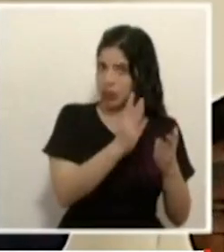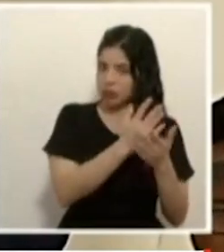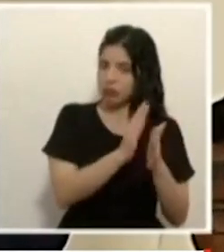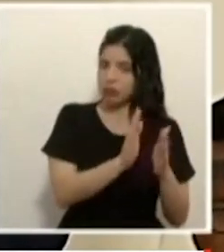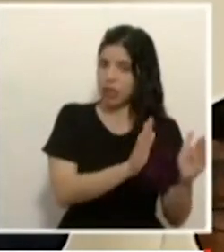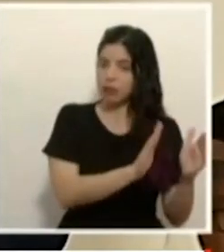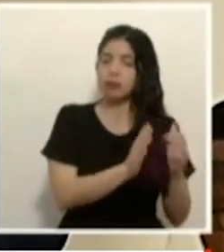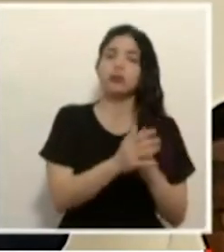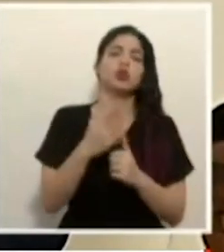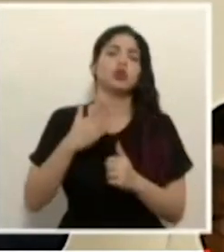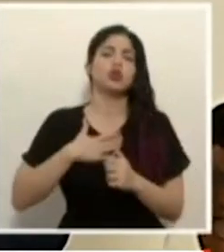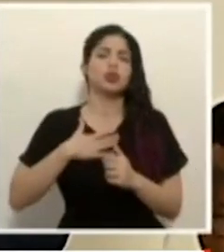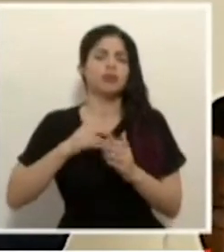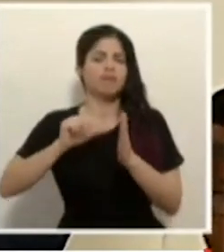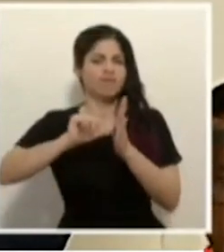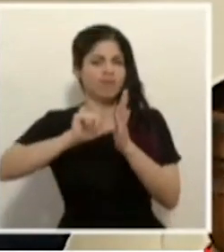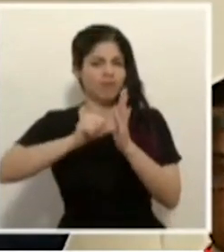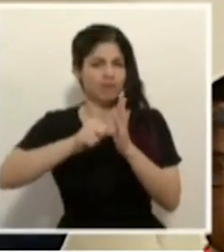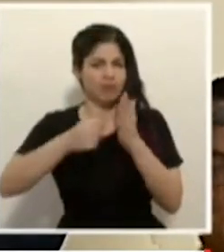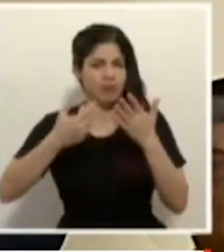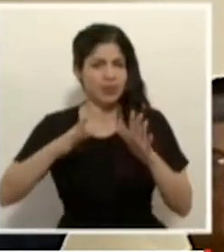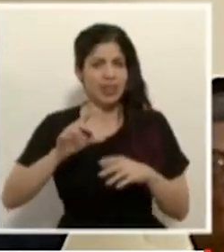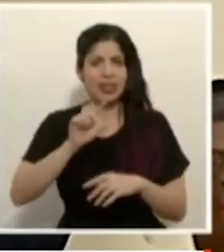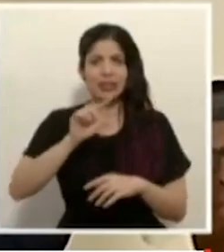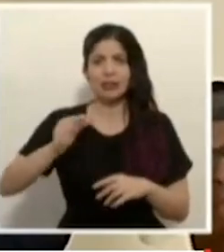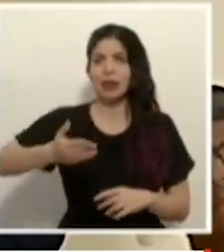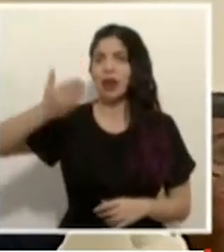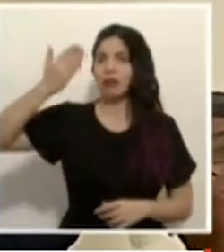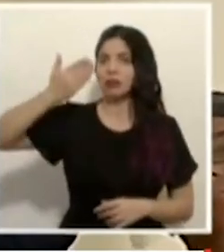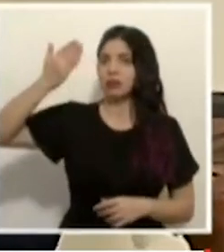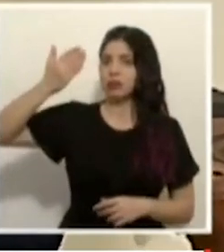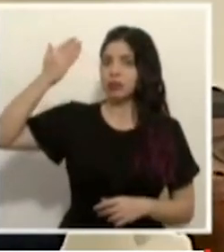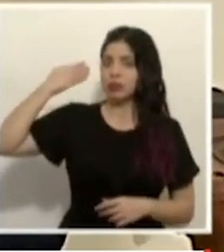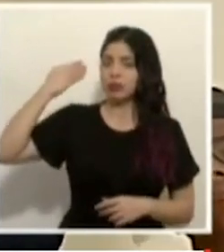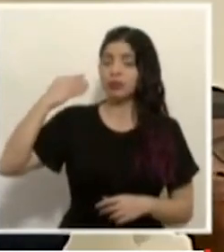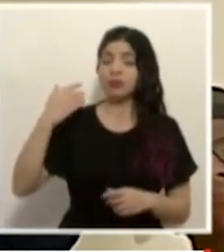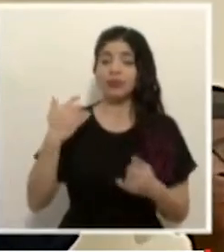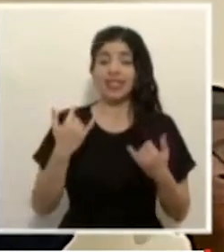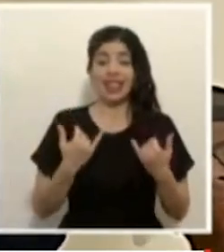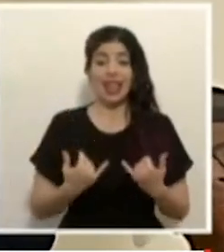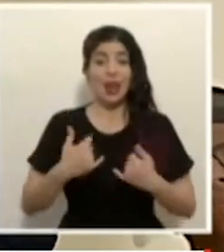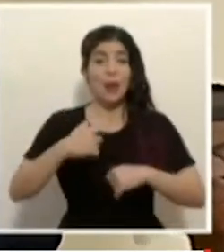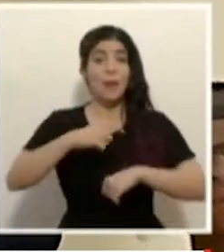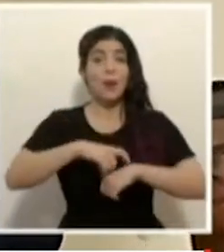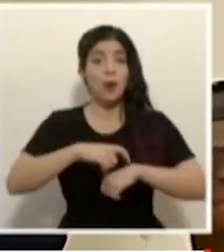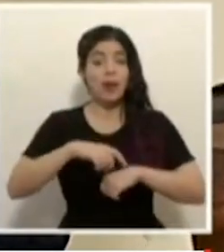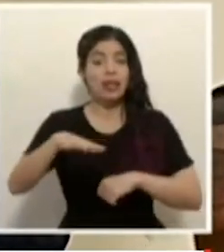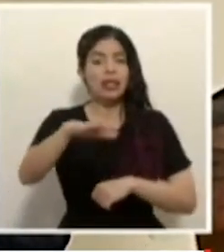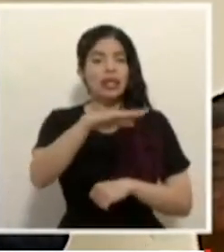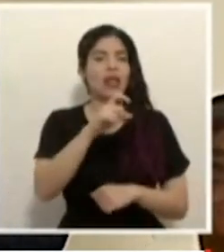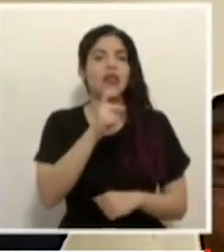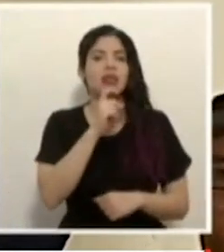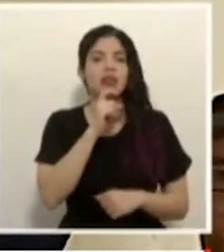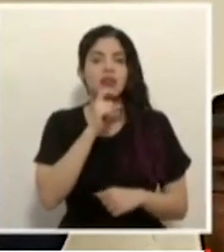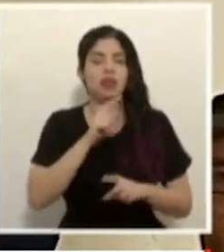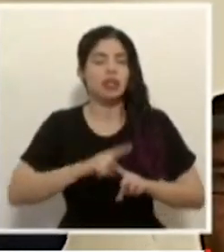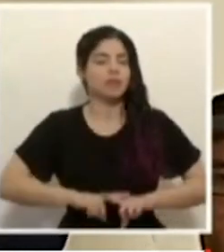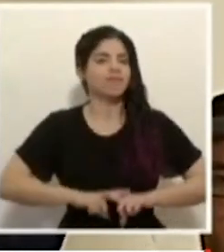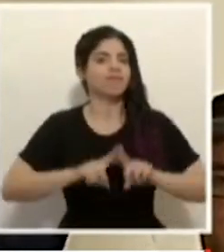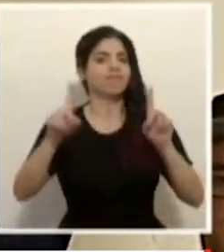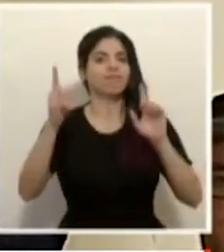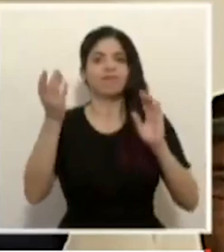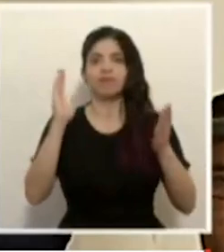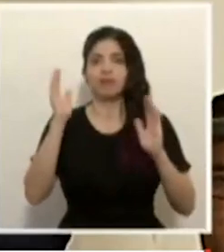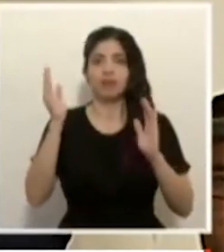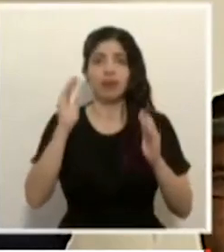yo he sido enfático desde semanas atrás que vivimos en un momento difícil y extraordinario. Y a